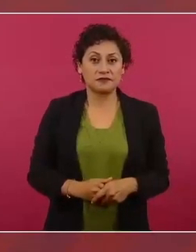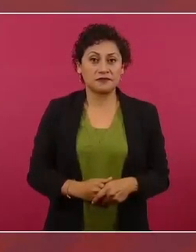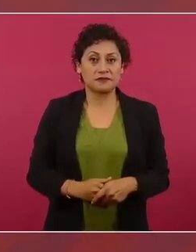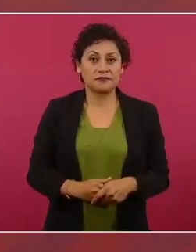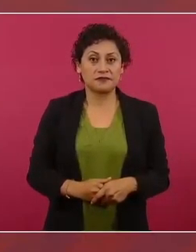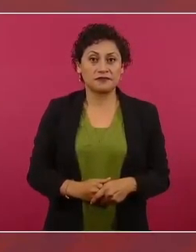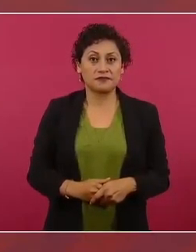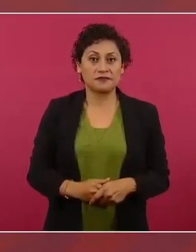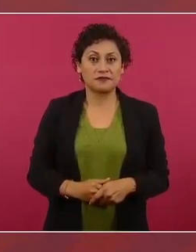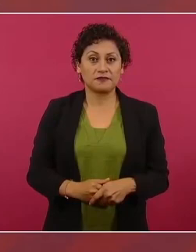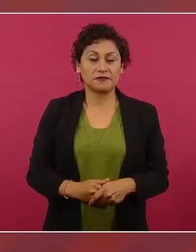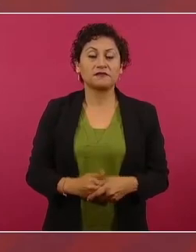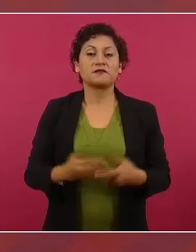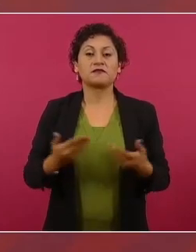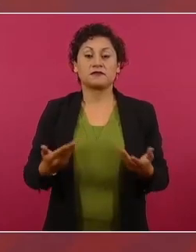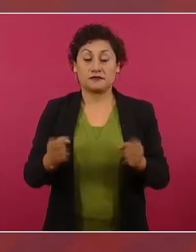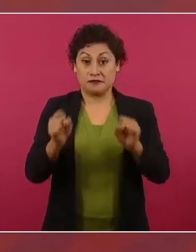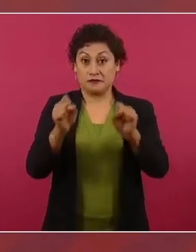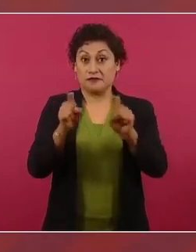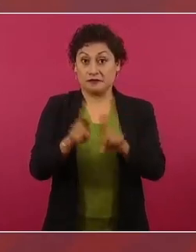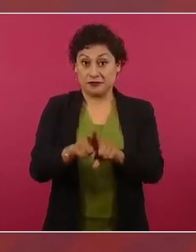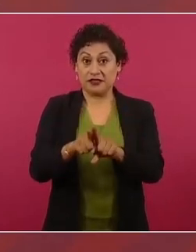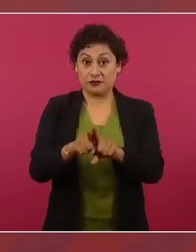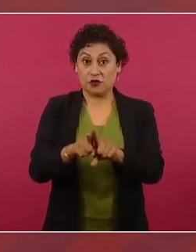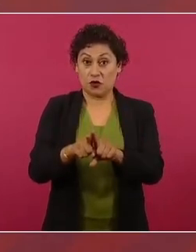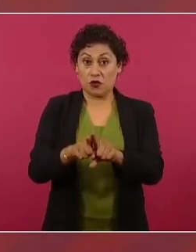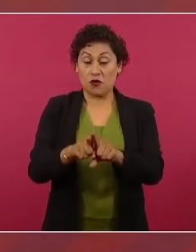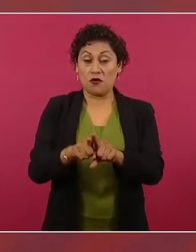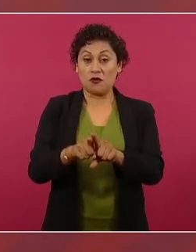incluso en el Poder Legislativo lo mismo,